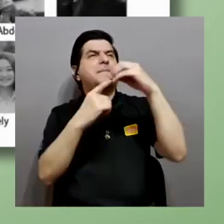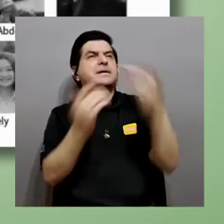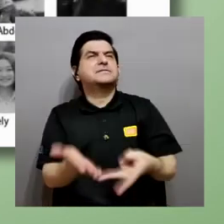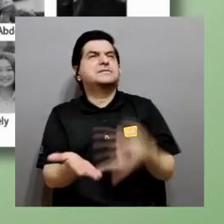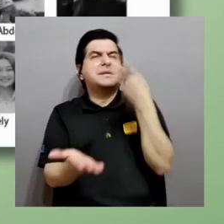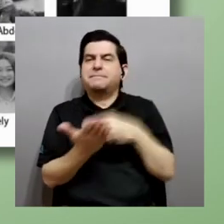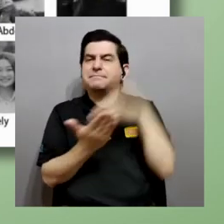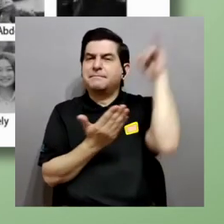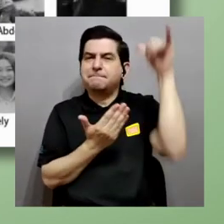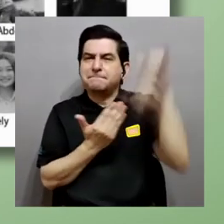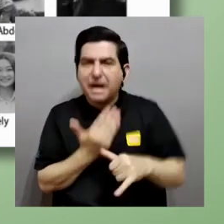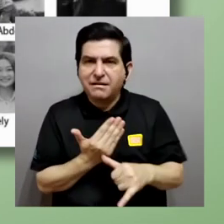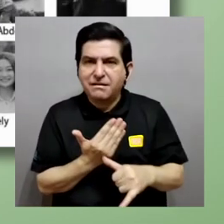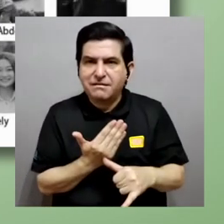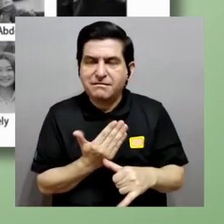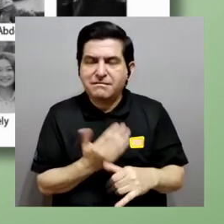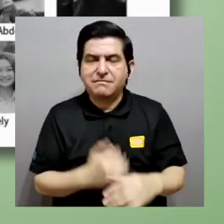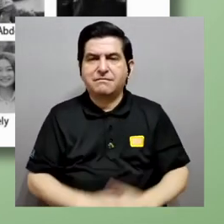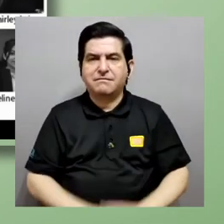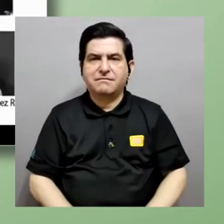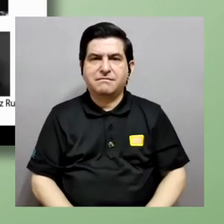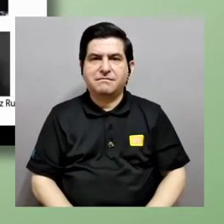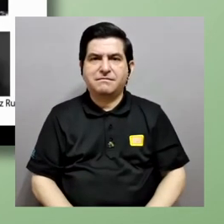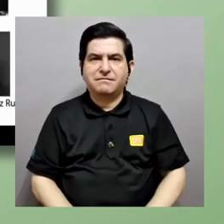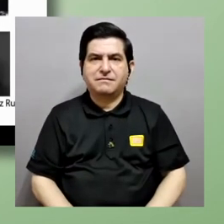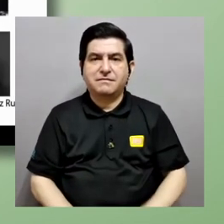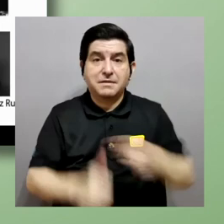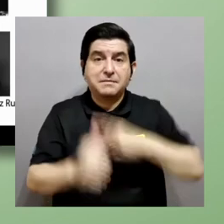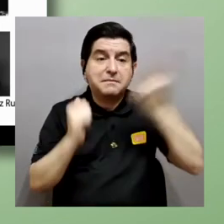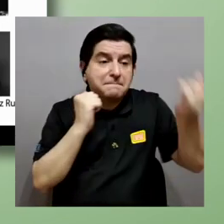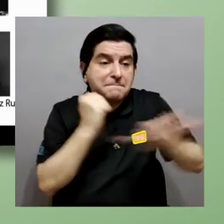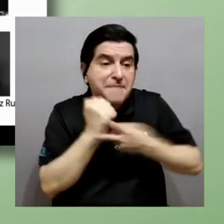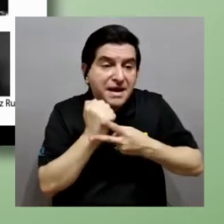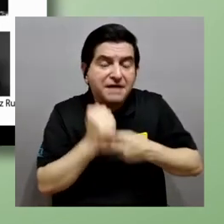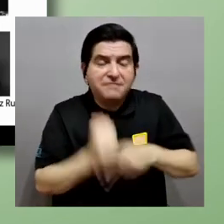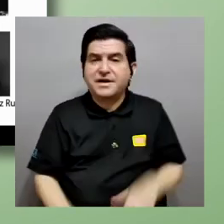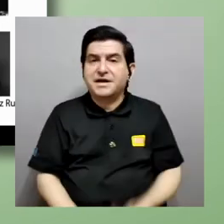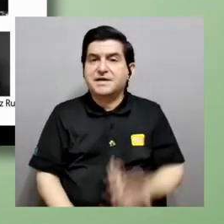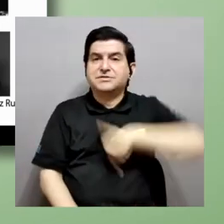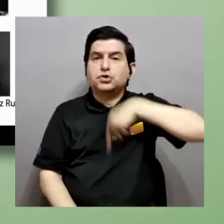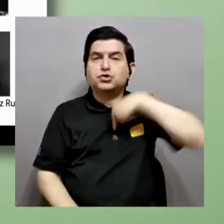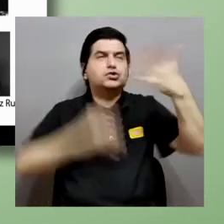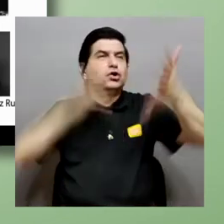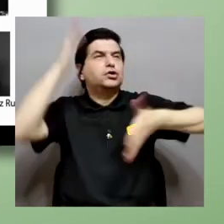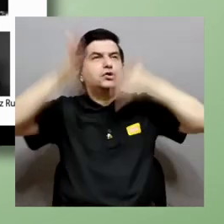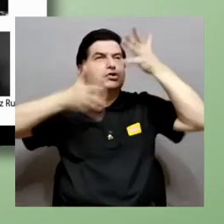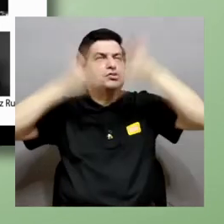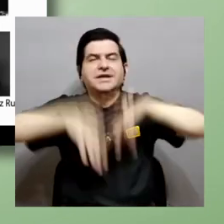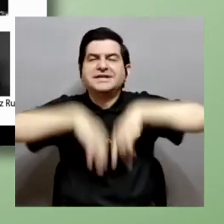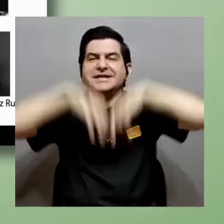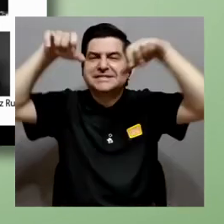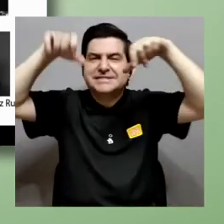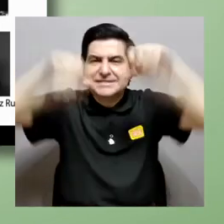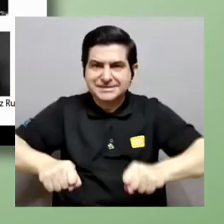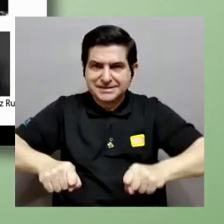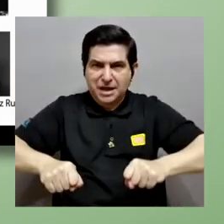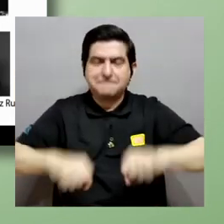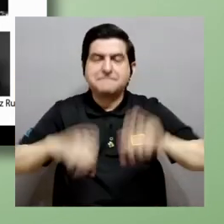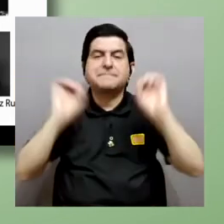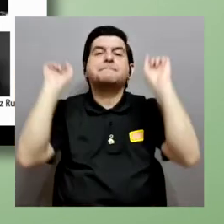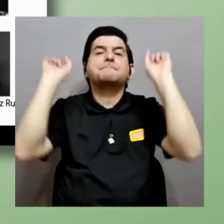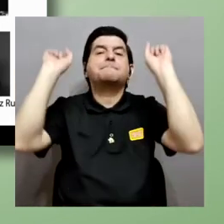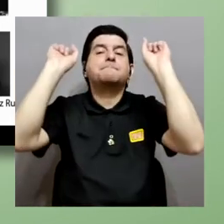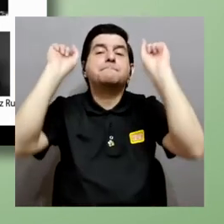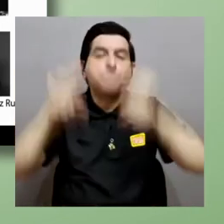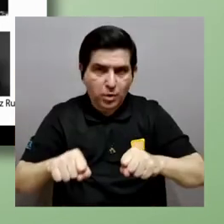de este proyecto es que por primera vez podemos crear un sistema que